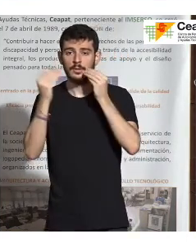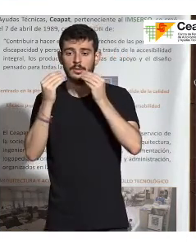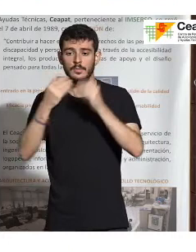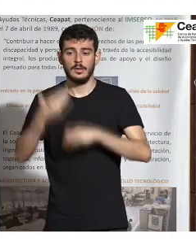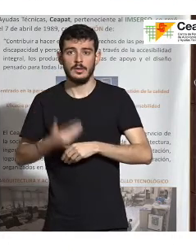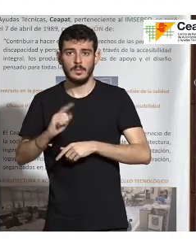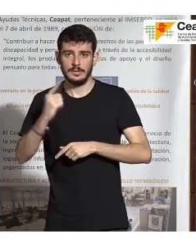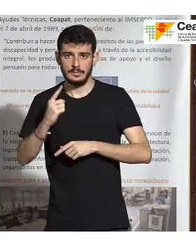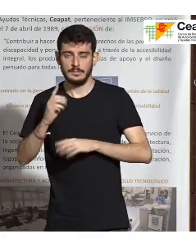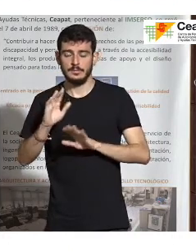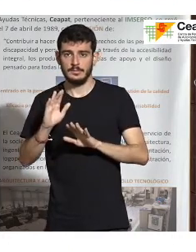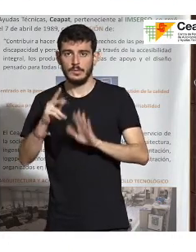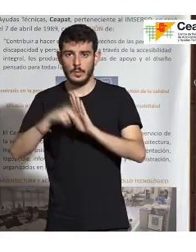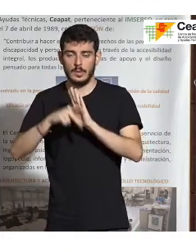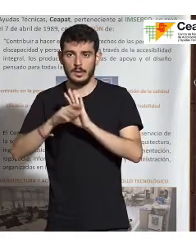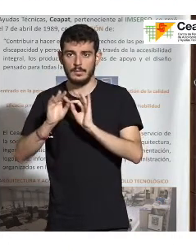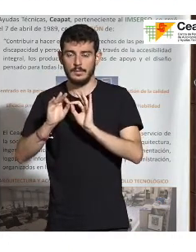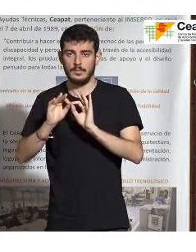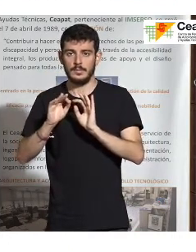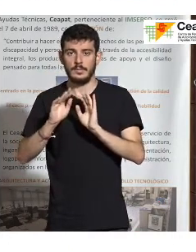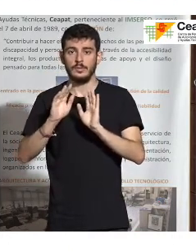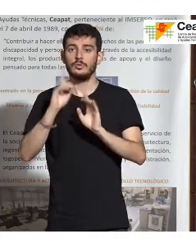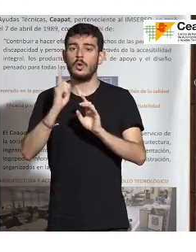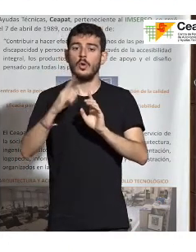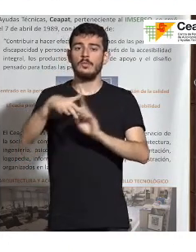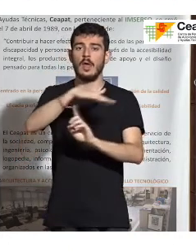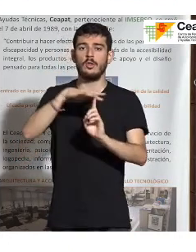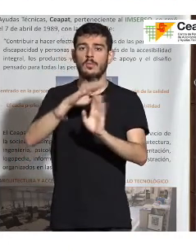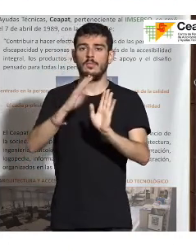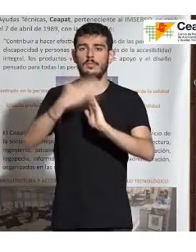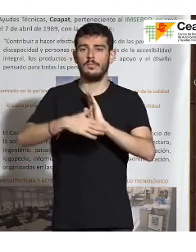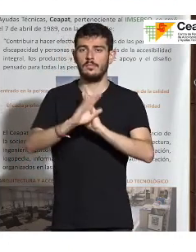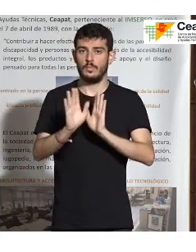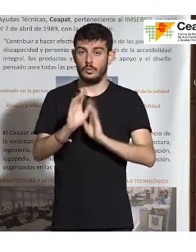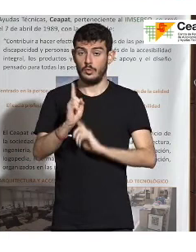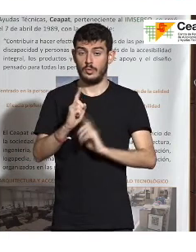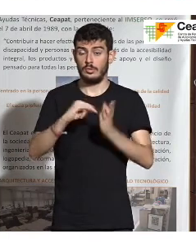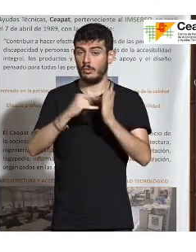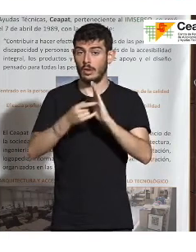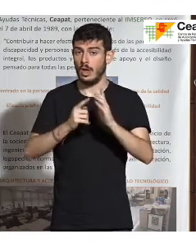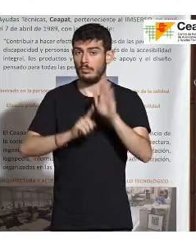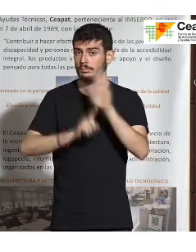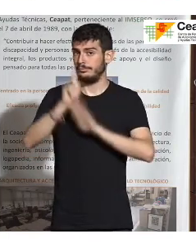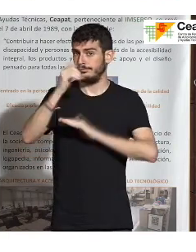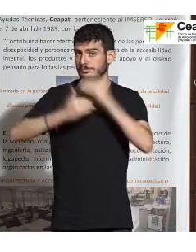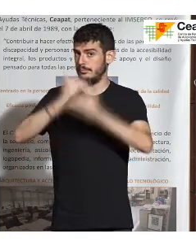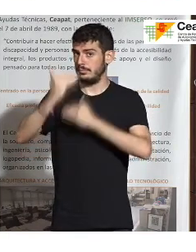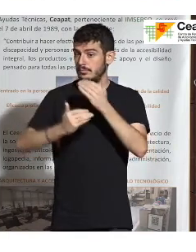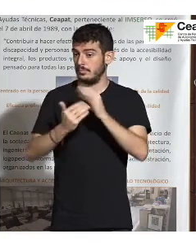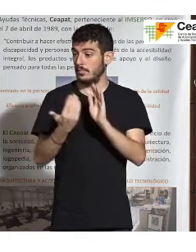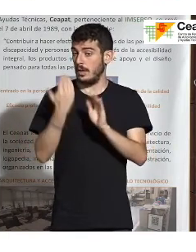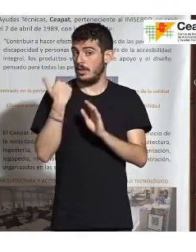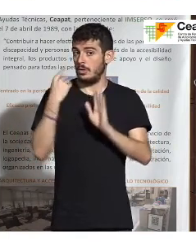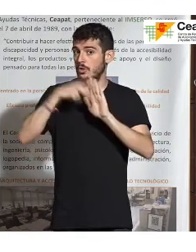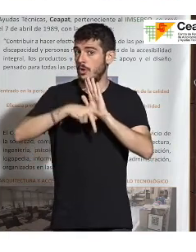más importante de la norma, ya no se limita a un espacio físico. Obviamente, las tecnologías van evolucionando y antes, aunque la anterior norma